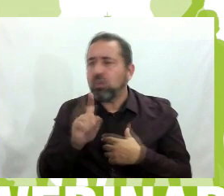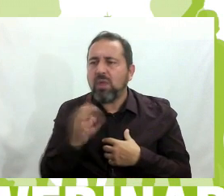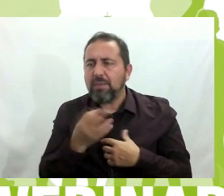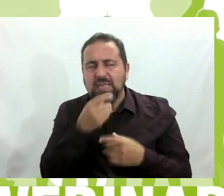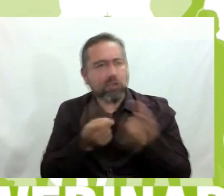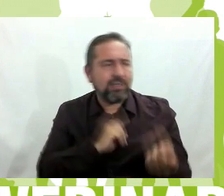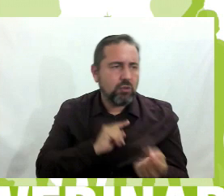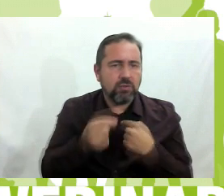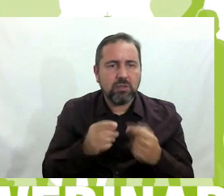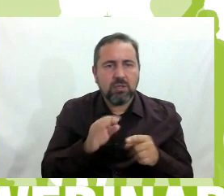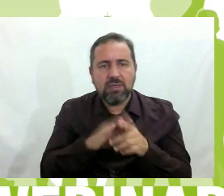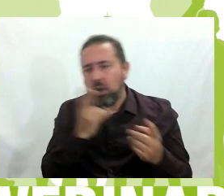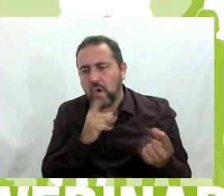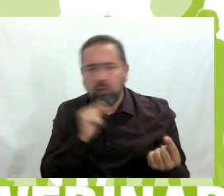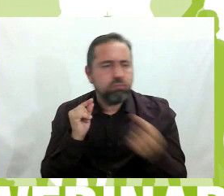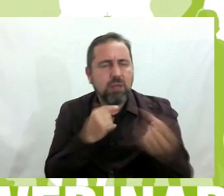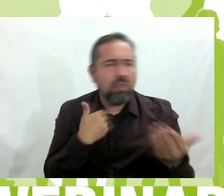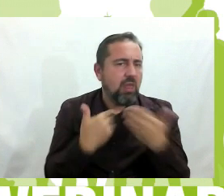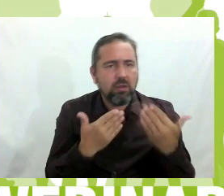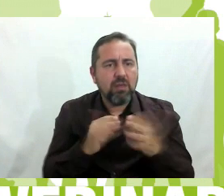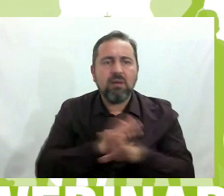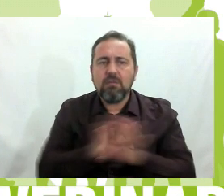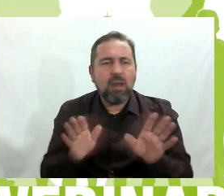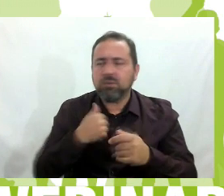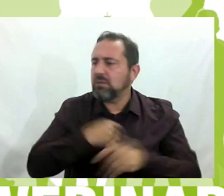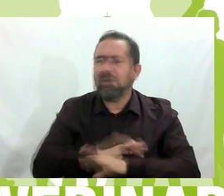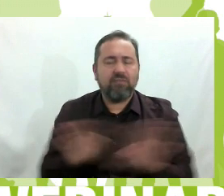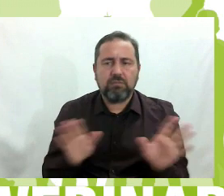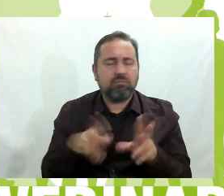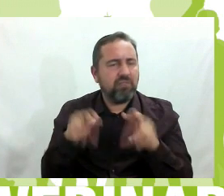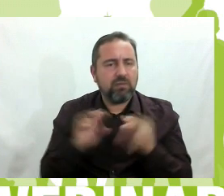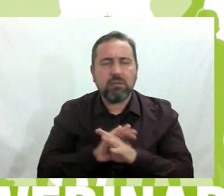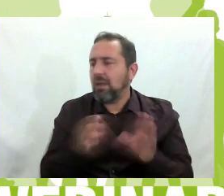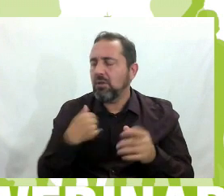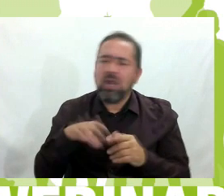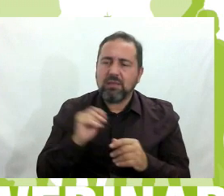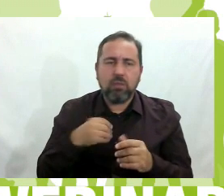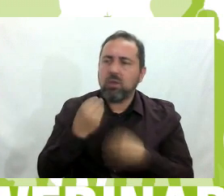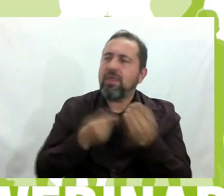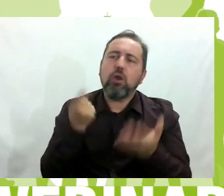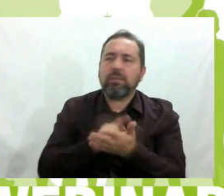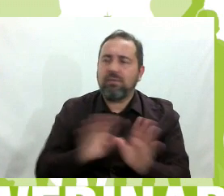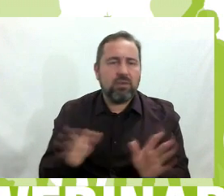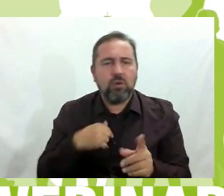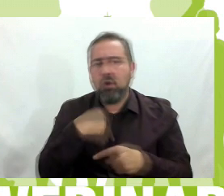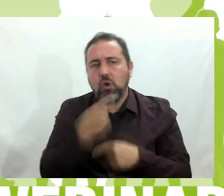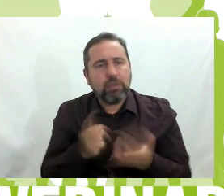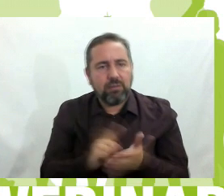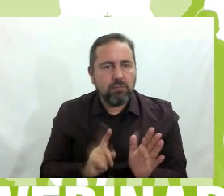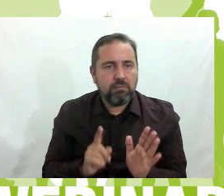haber hecho esto. Y se ponen entre los dos a dialogar. Vale, pues venga, pues ya está. vale, lo entiendo. Pues ya no te lo vuelvo a hacer. Vale, pues yo no te